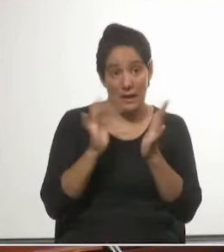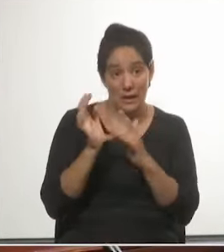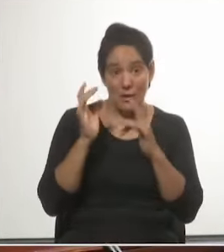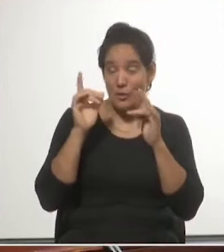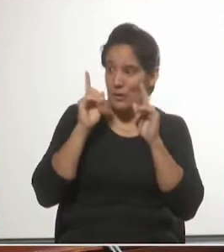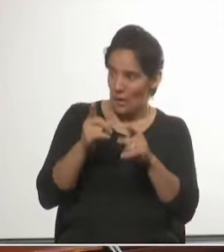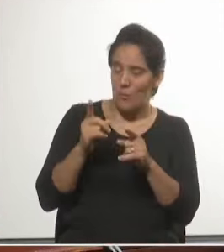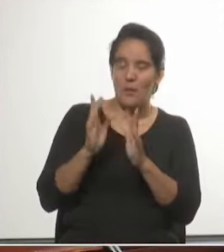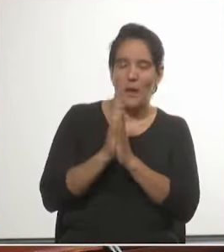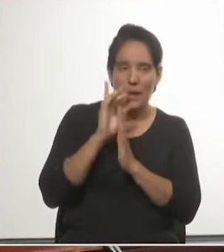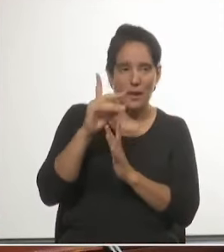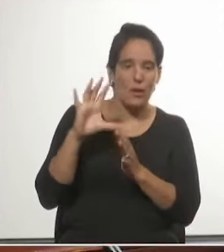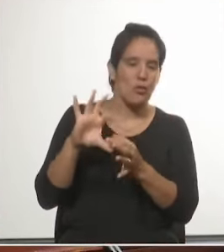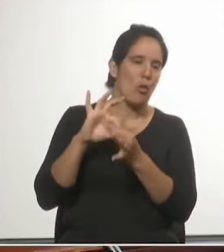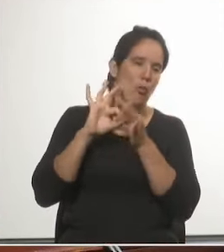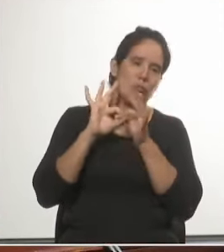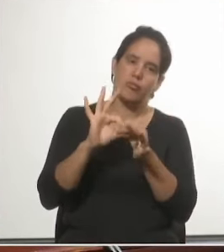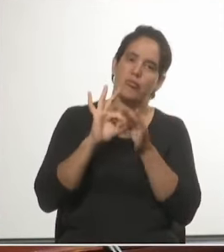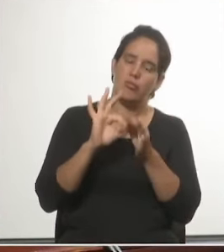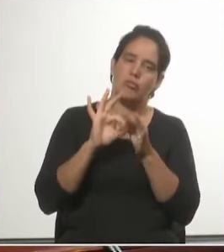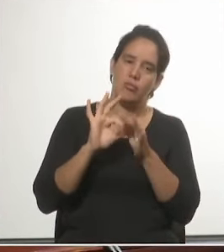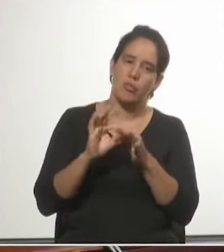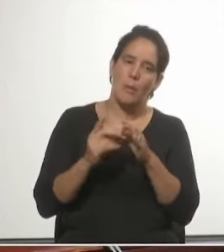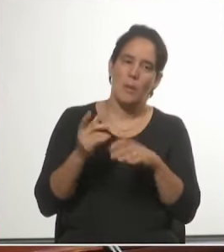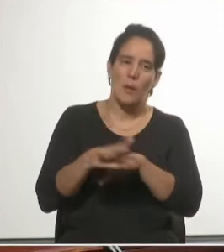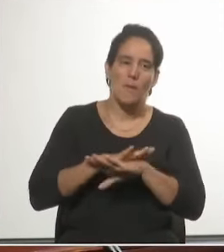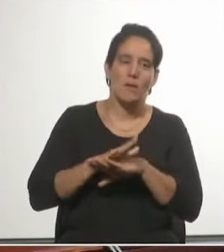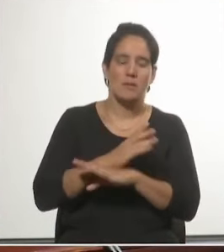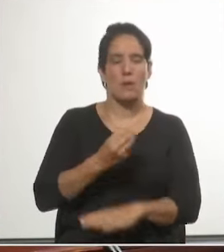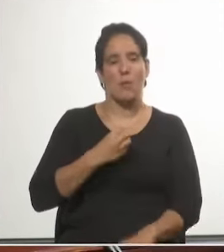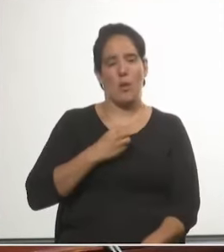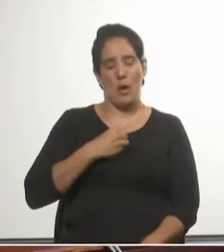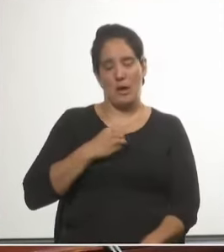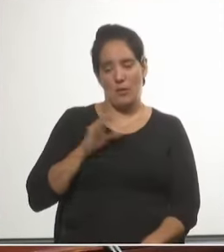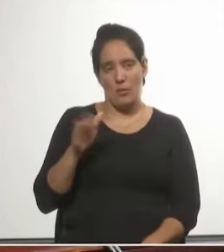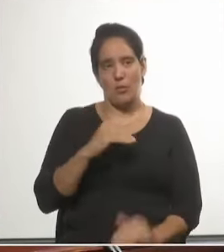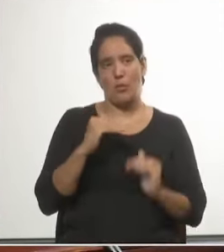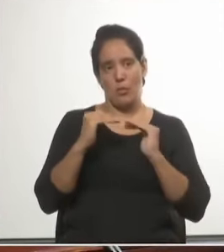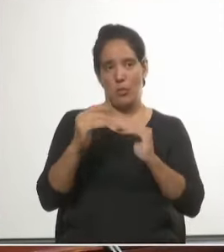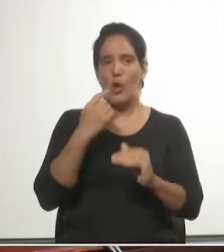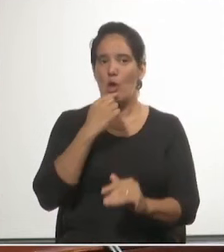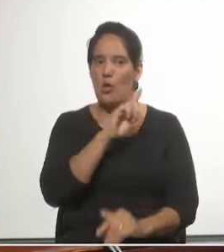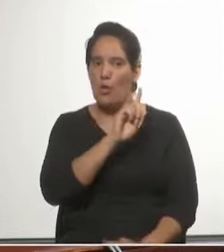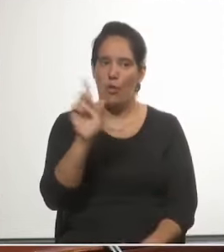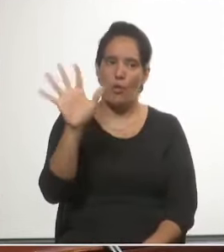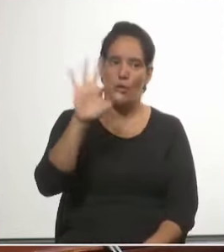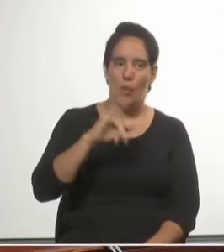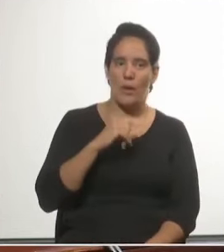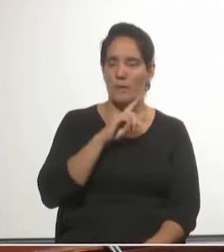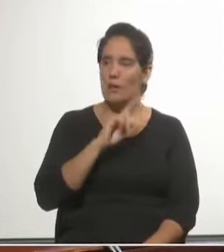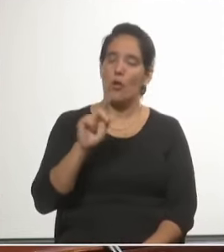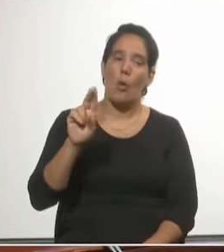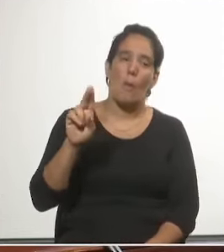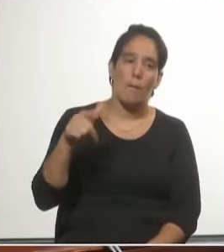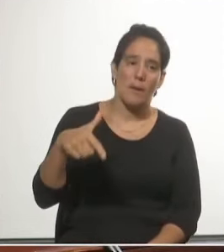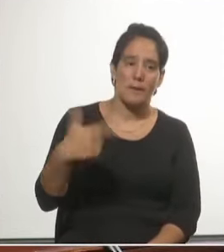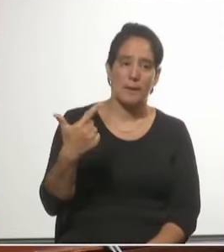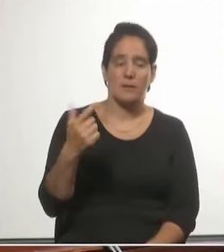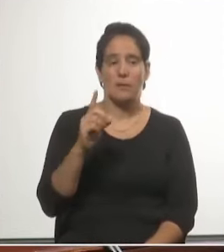morales, los cuales se basó nuestra sociedad. No robarás, no matarás,